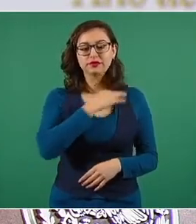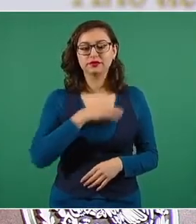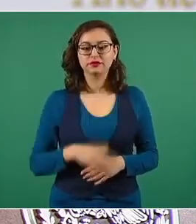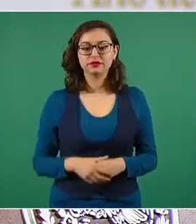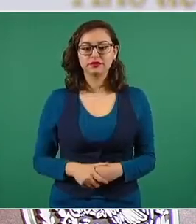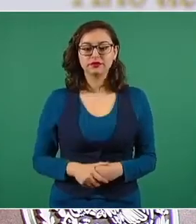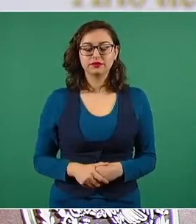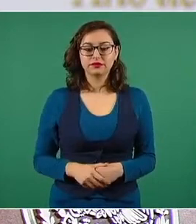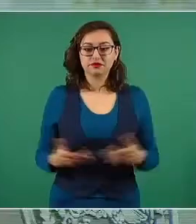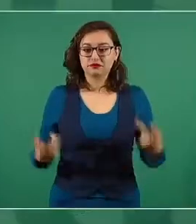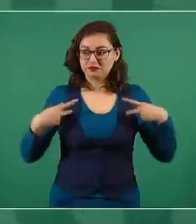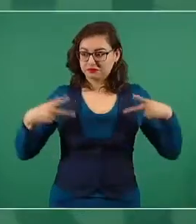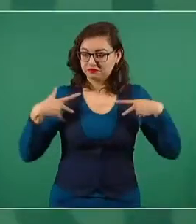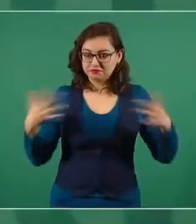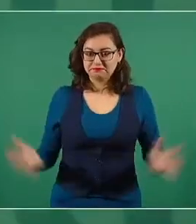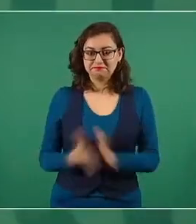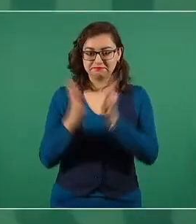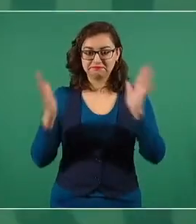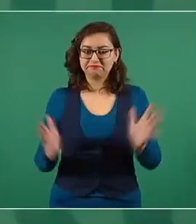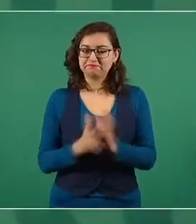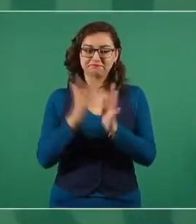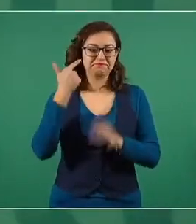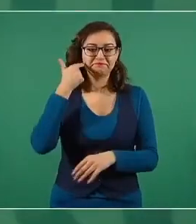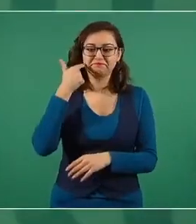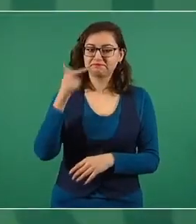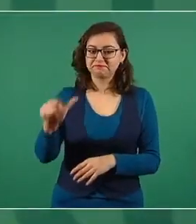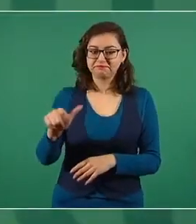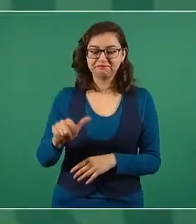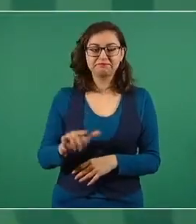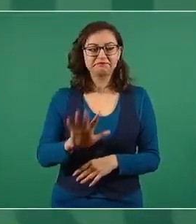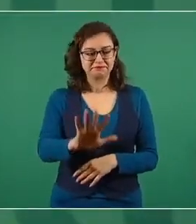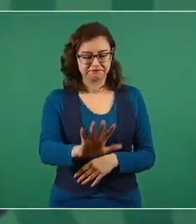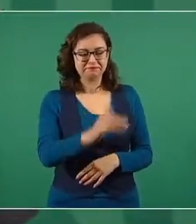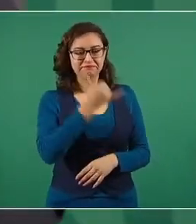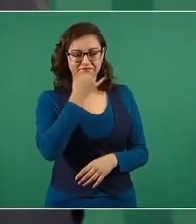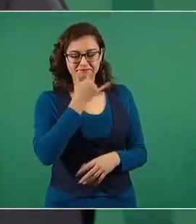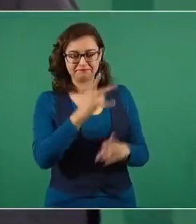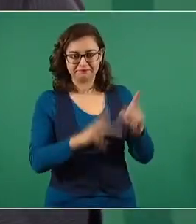prácticas. ¿Y en otro tema qué tiene? Por ejemplo,